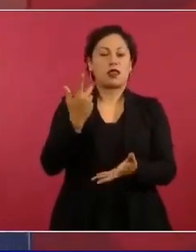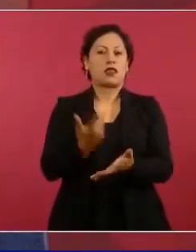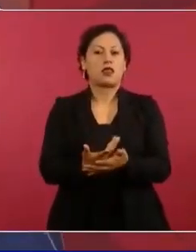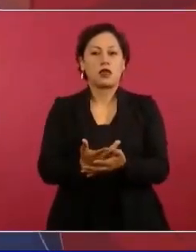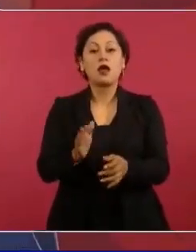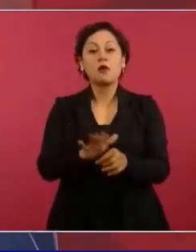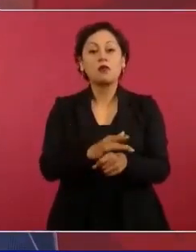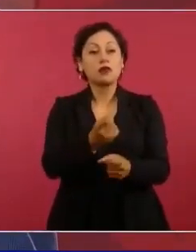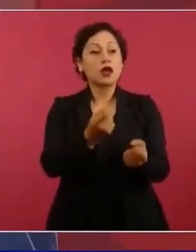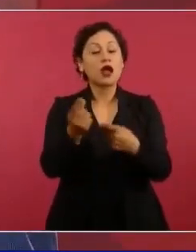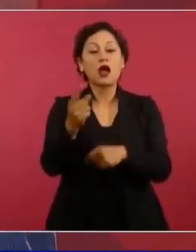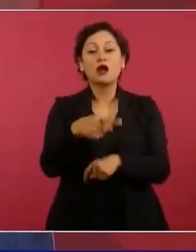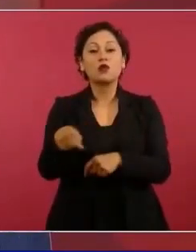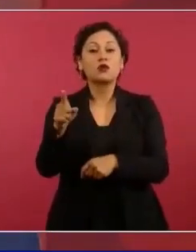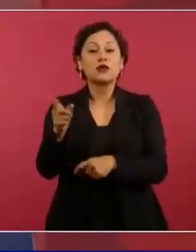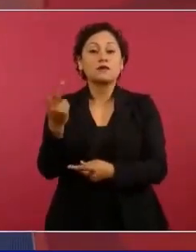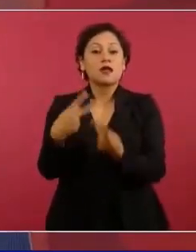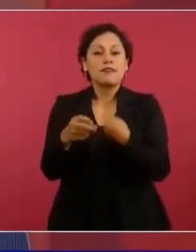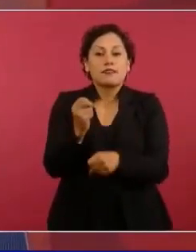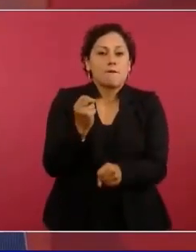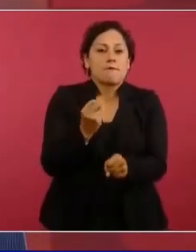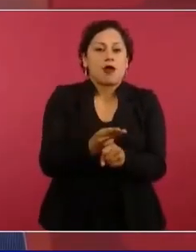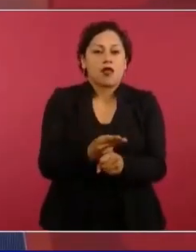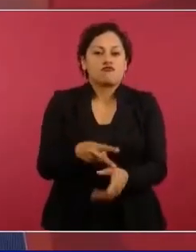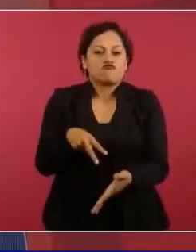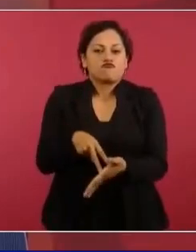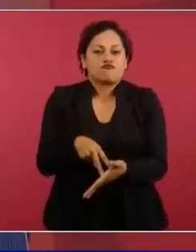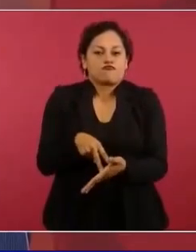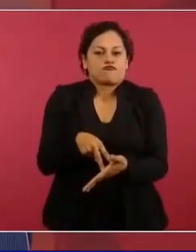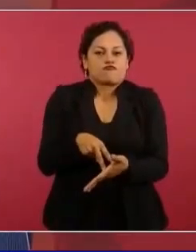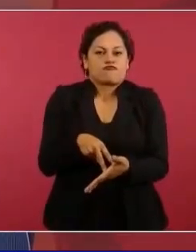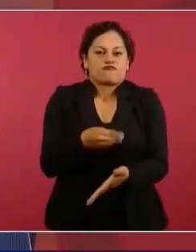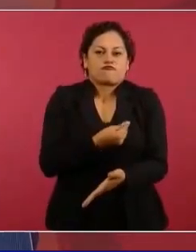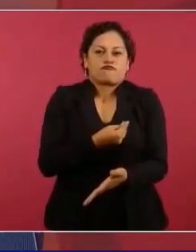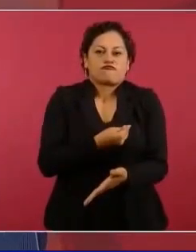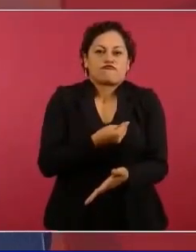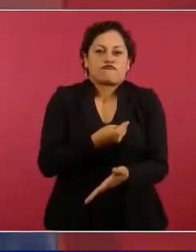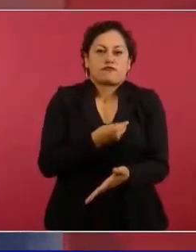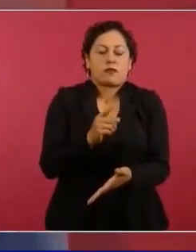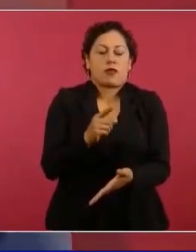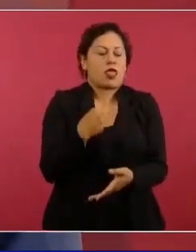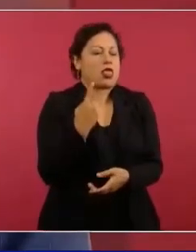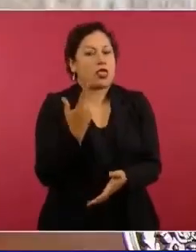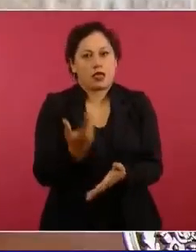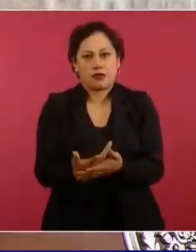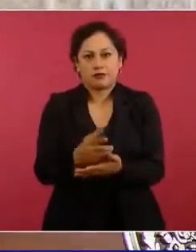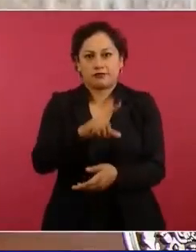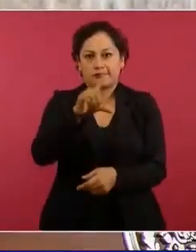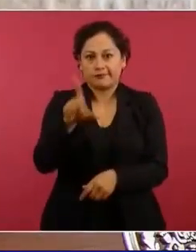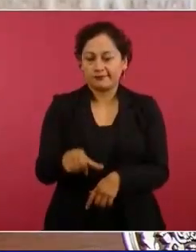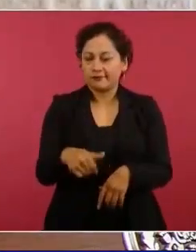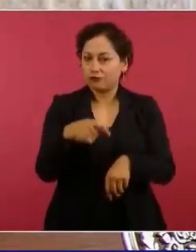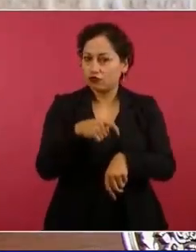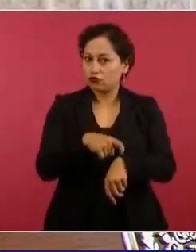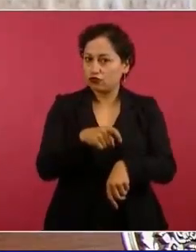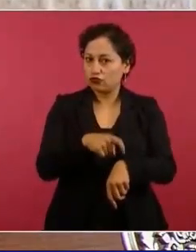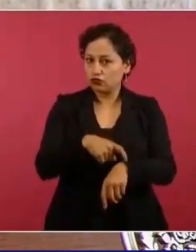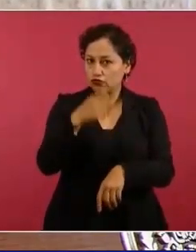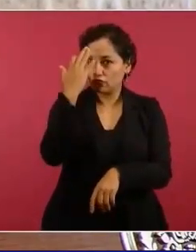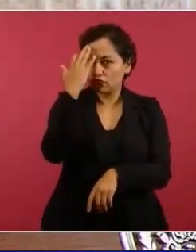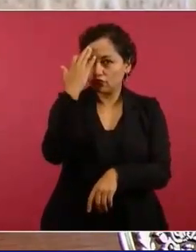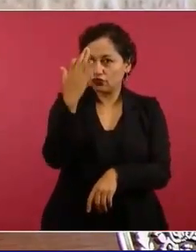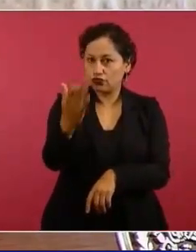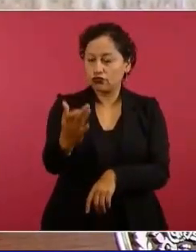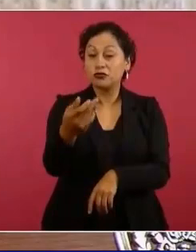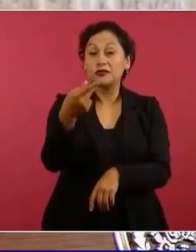para no perder lugar, pero eran ríos